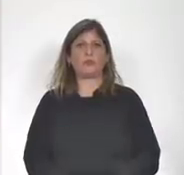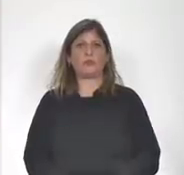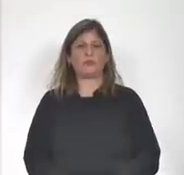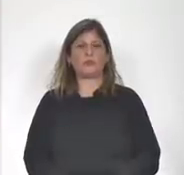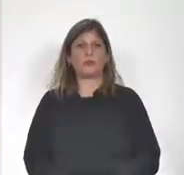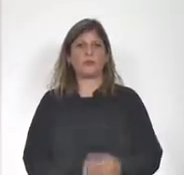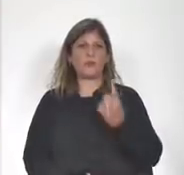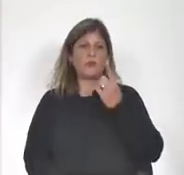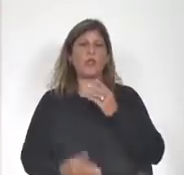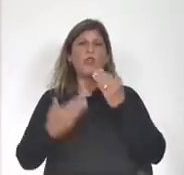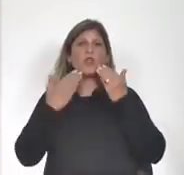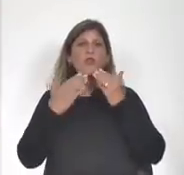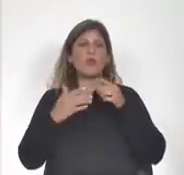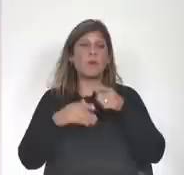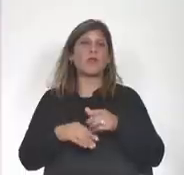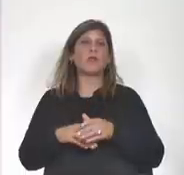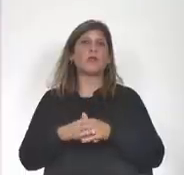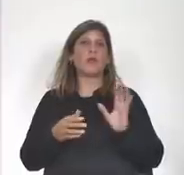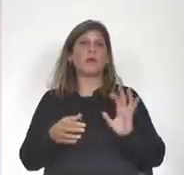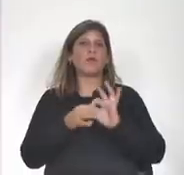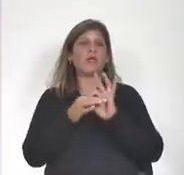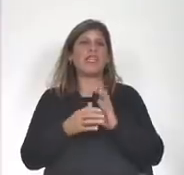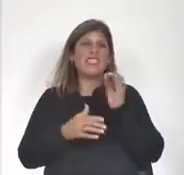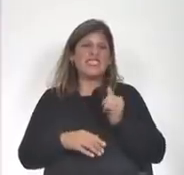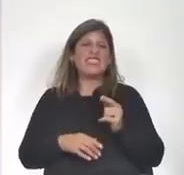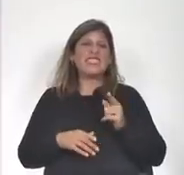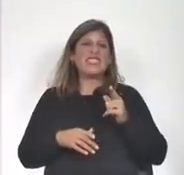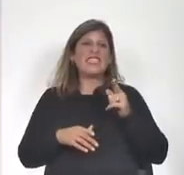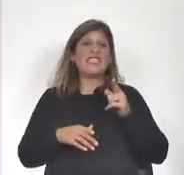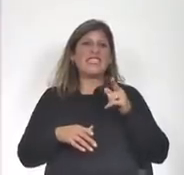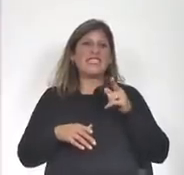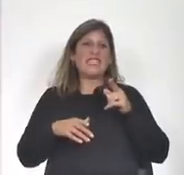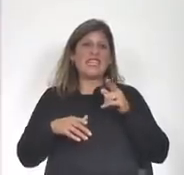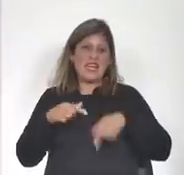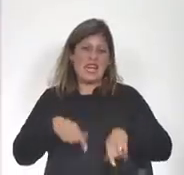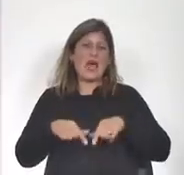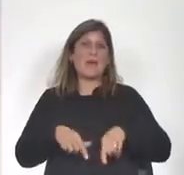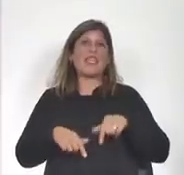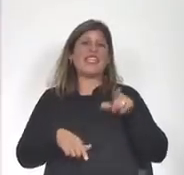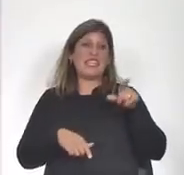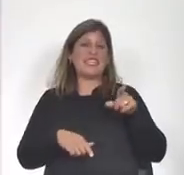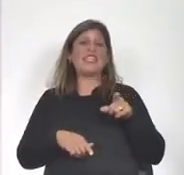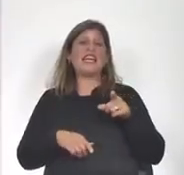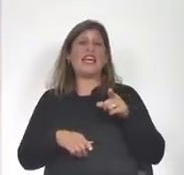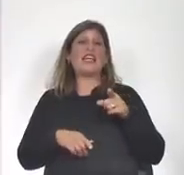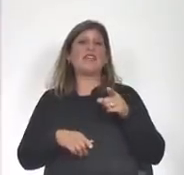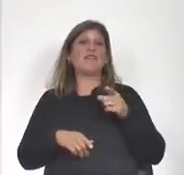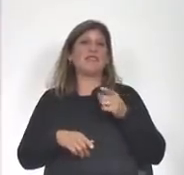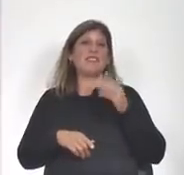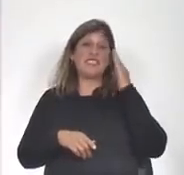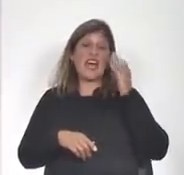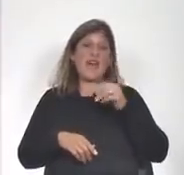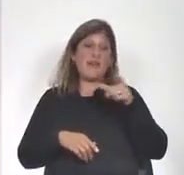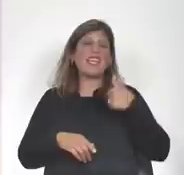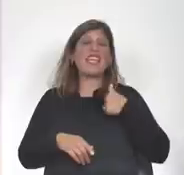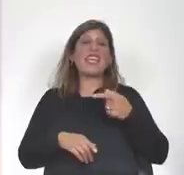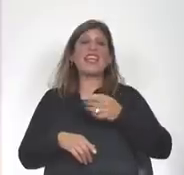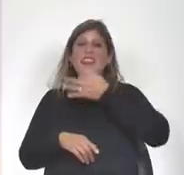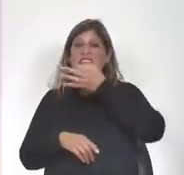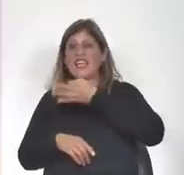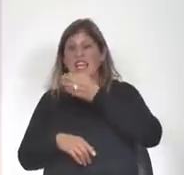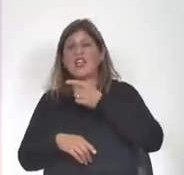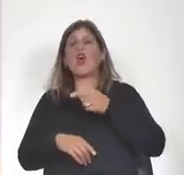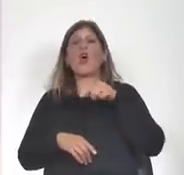y una pregunta conexa con esta es si la ministra sabe si el economista Alfie declaró implicancias según el artículo